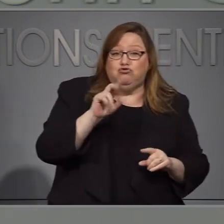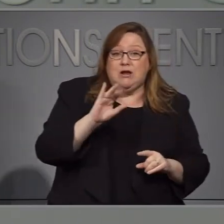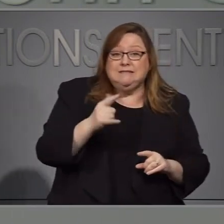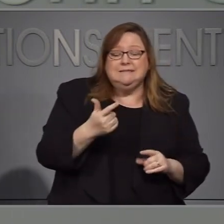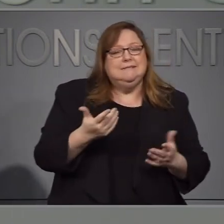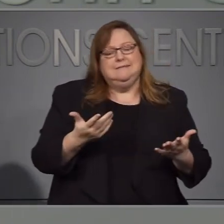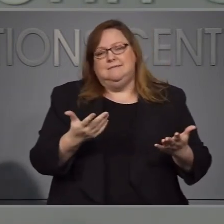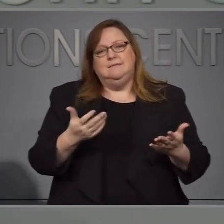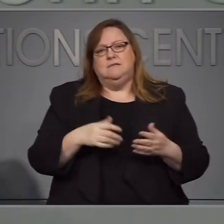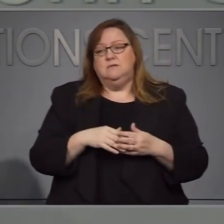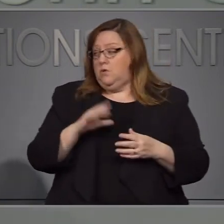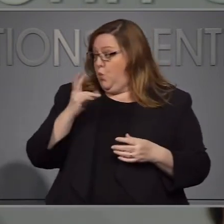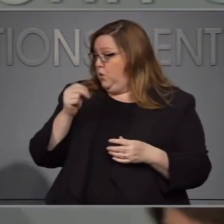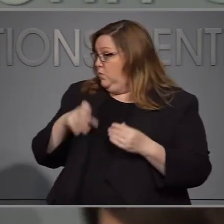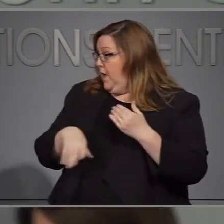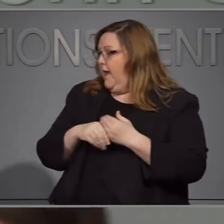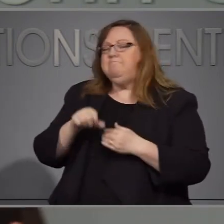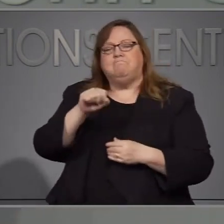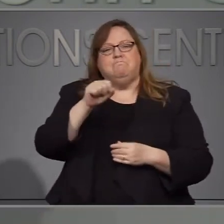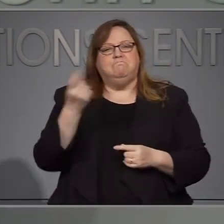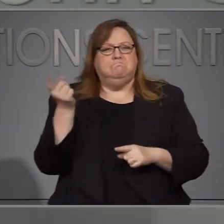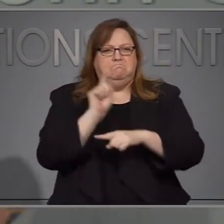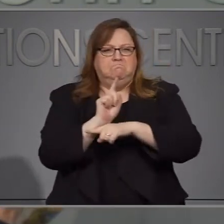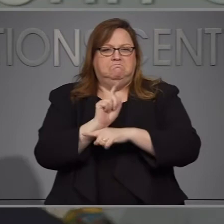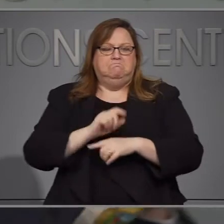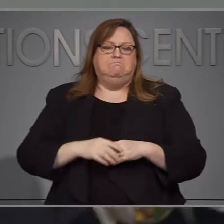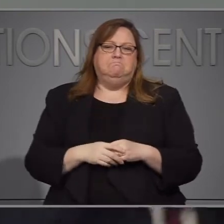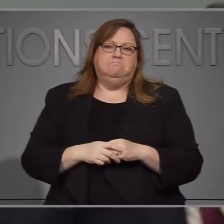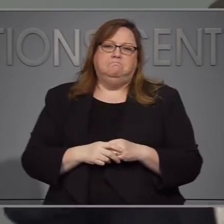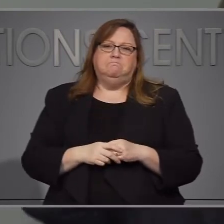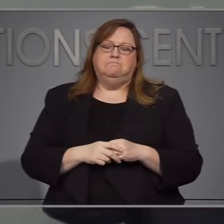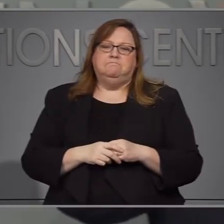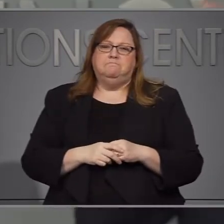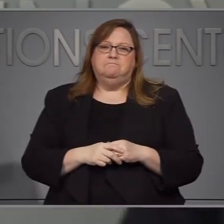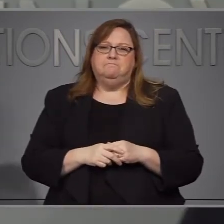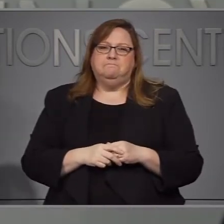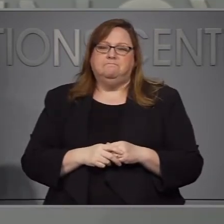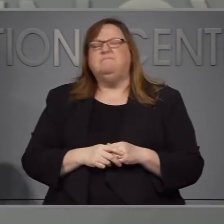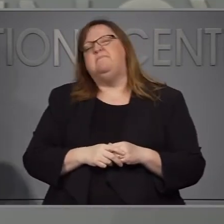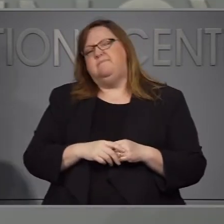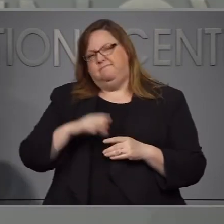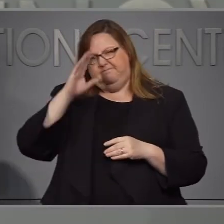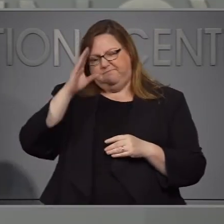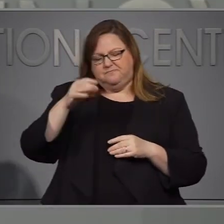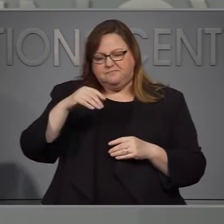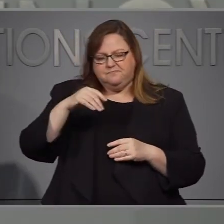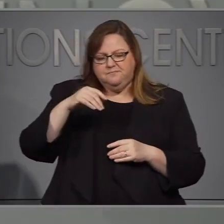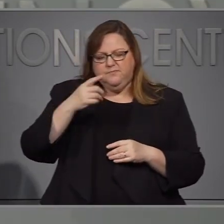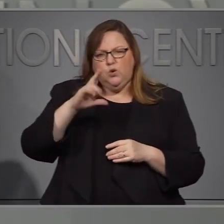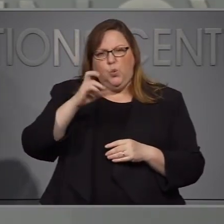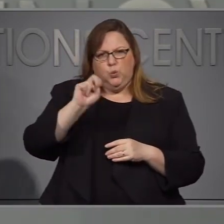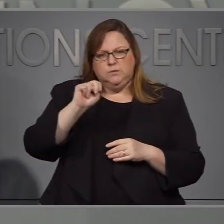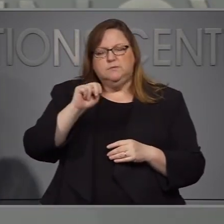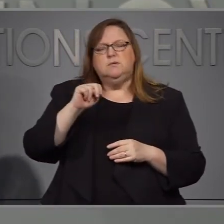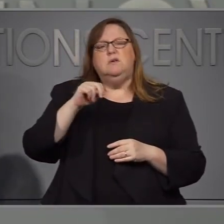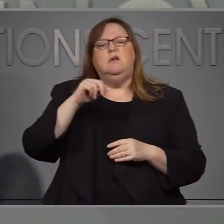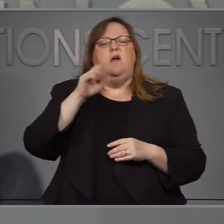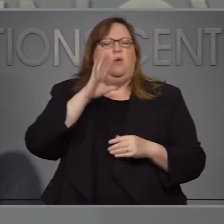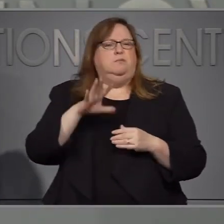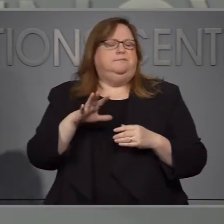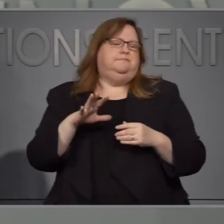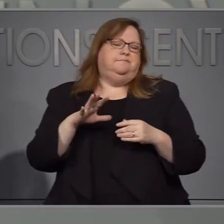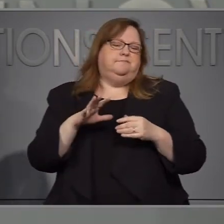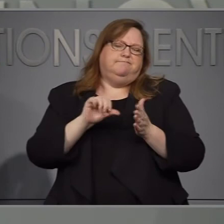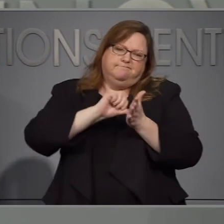tiempo de regreso de resultados doctora Cohen. Respuesta nada más para reiterar lo que